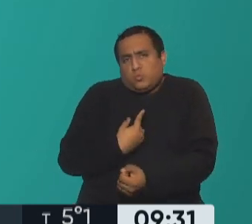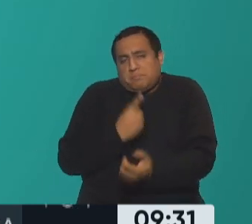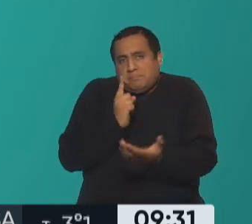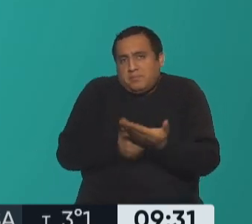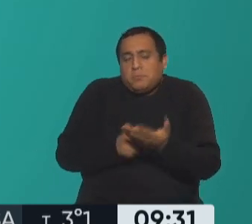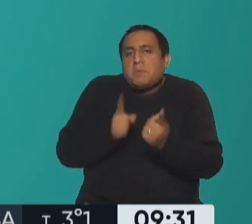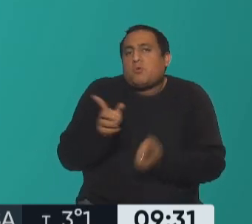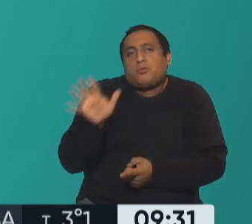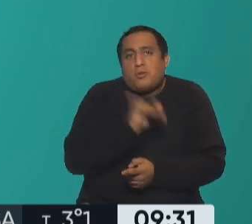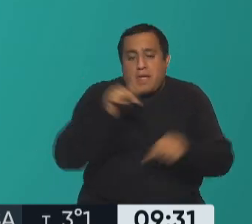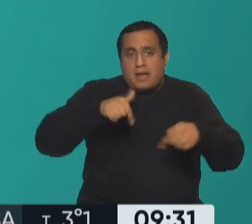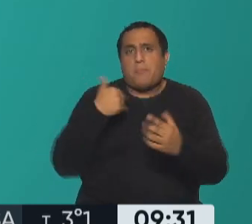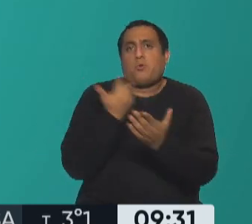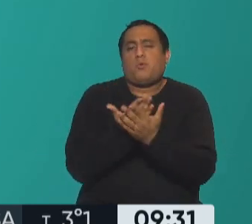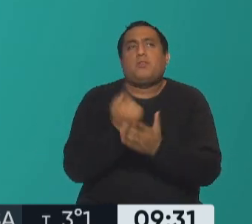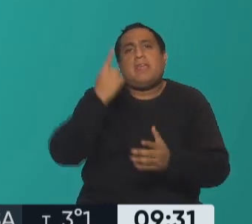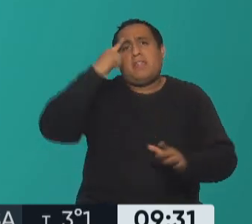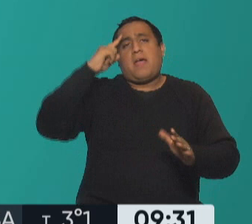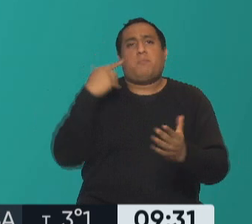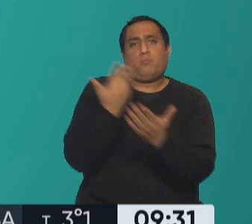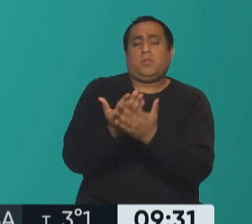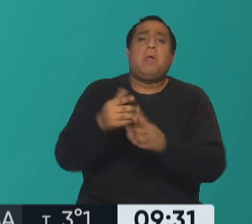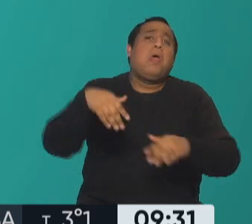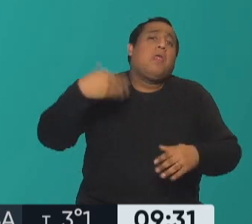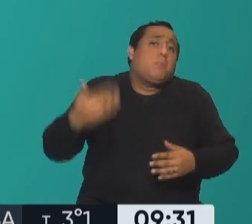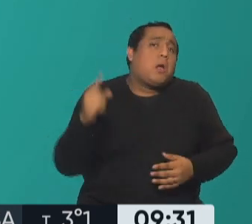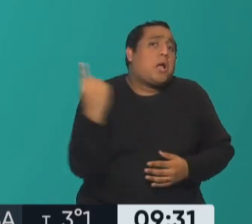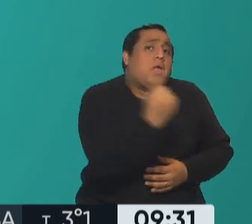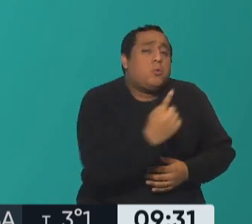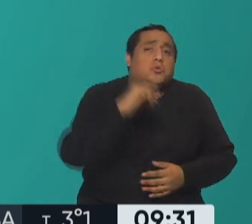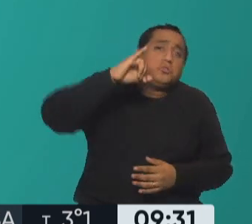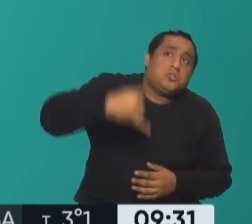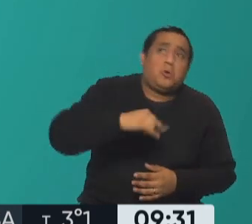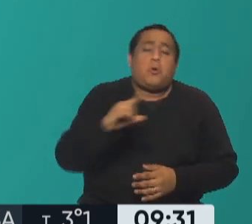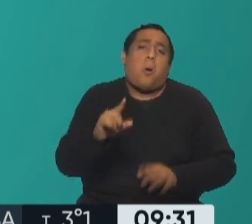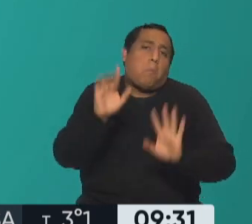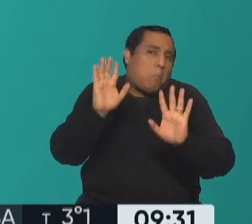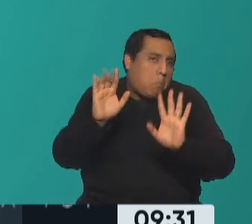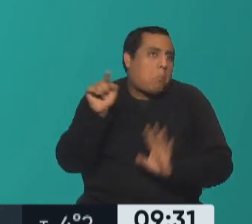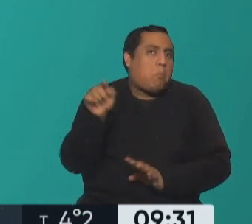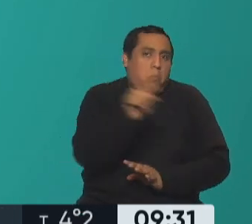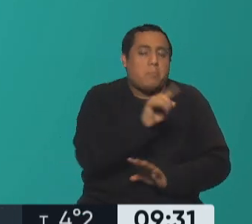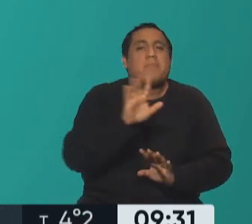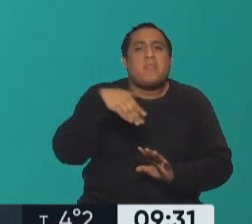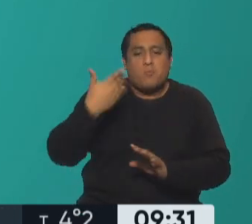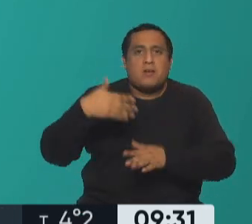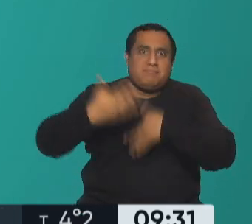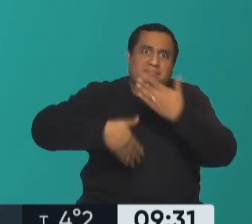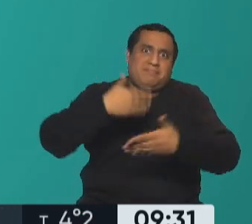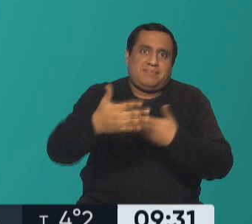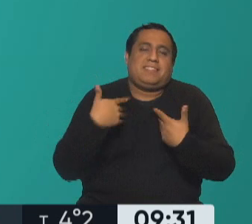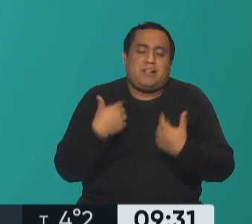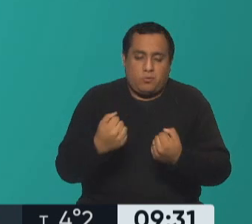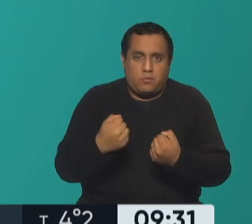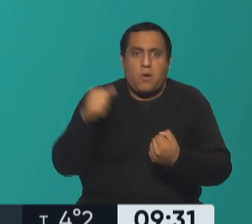hacemos cada día proponer una idea. Después cada uno la toma, se la apropia y ahí es donde empieza a producirse este camino hacia el bienestar. Hoy